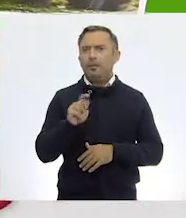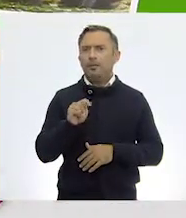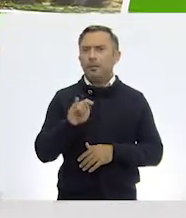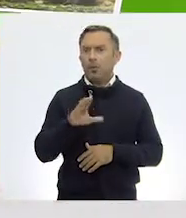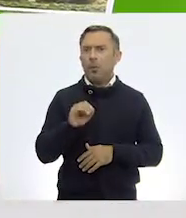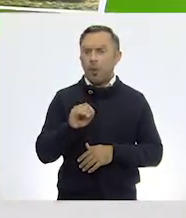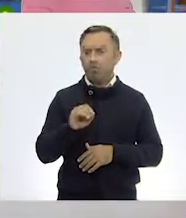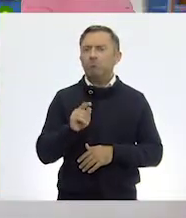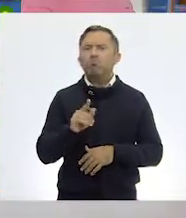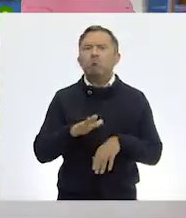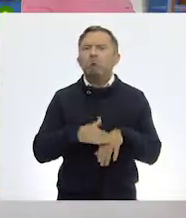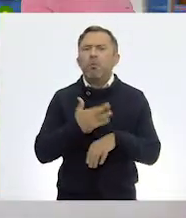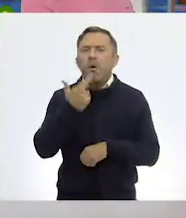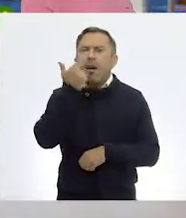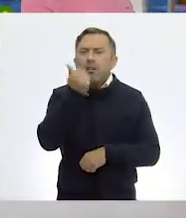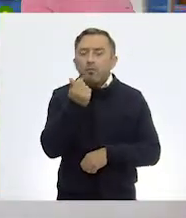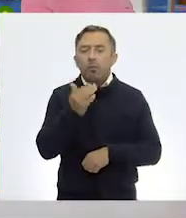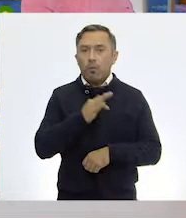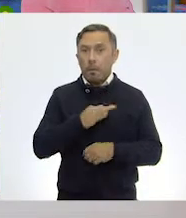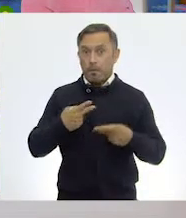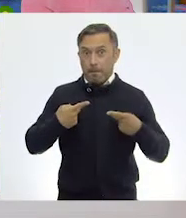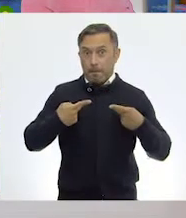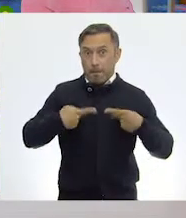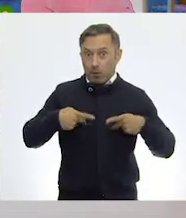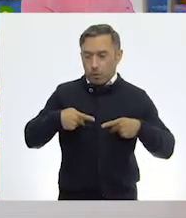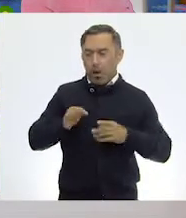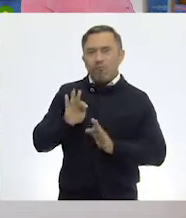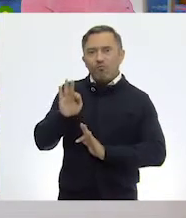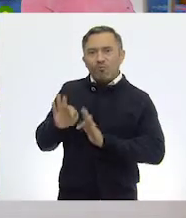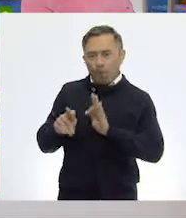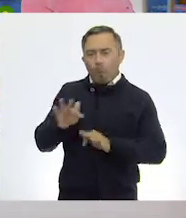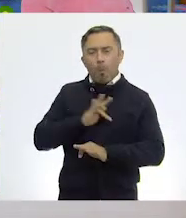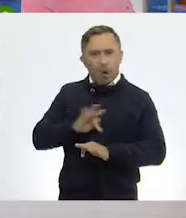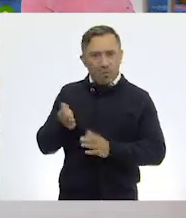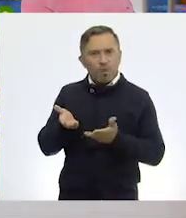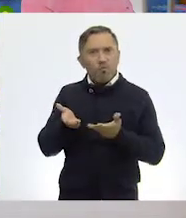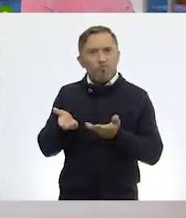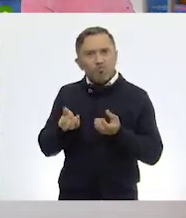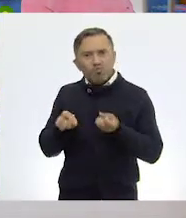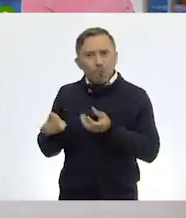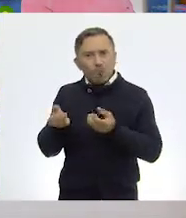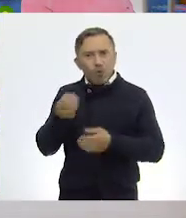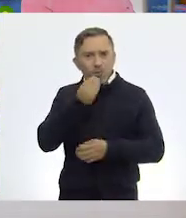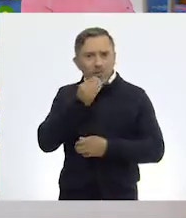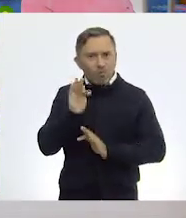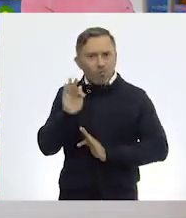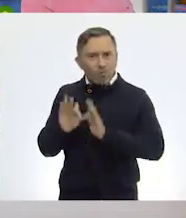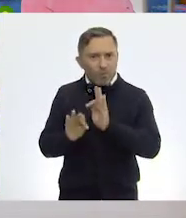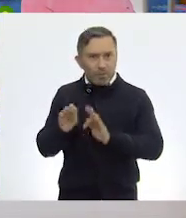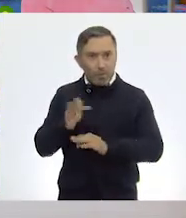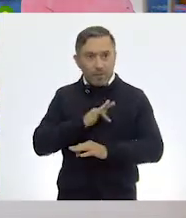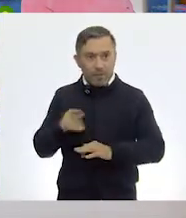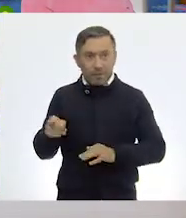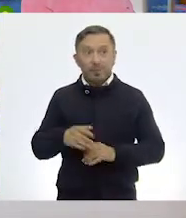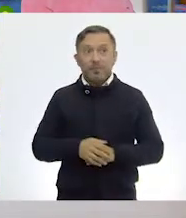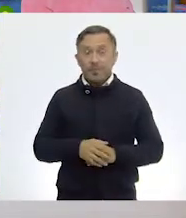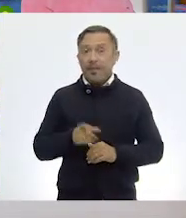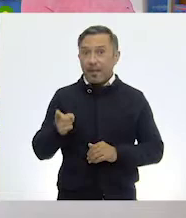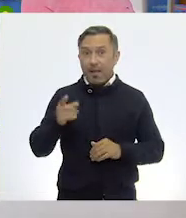depender directamente del ser humano. Entonces, ¿qué te parece si pegamos como ejemplo de animal doméstico nuestra vaquita?